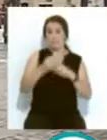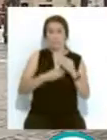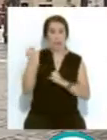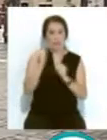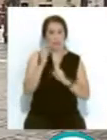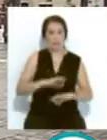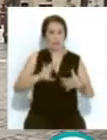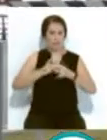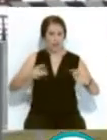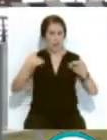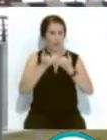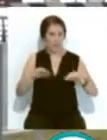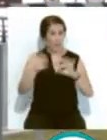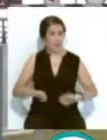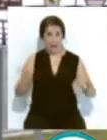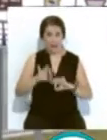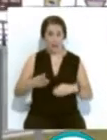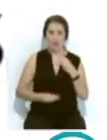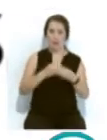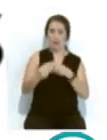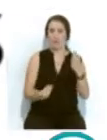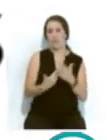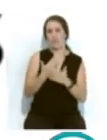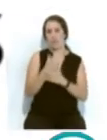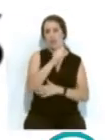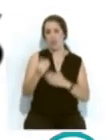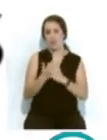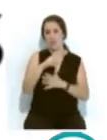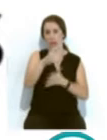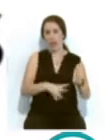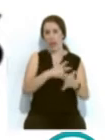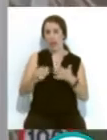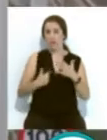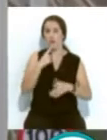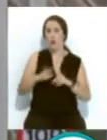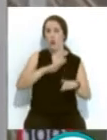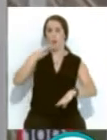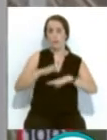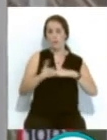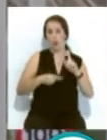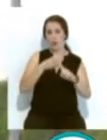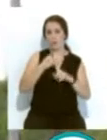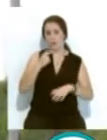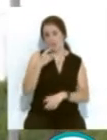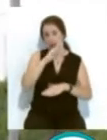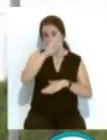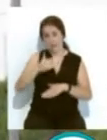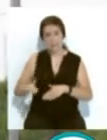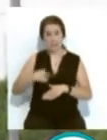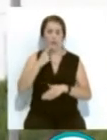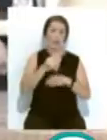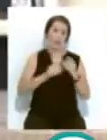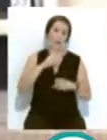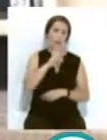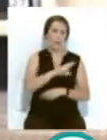Santa, ni ferias ni fiestas, fueron transitando estos 100 días en el calendario... ...cumpliendo objetivos de las fases de desescalada, recuperando